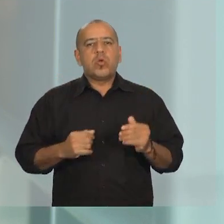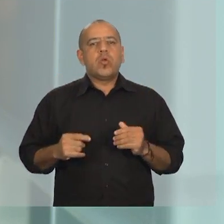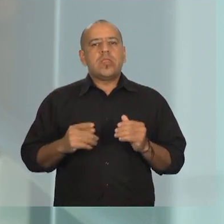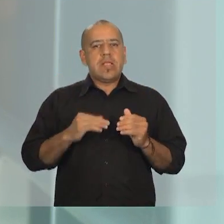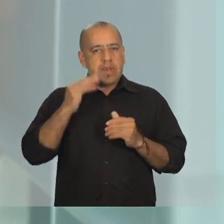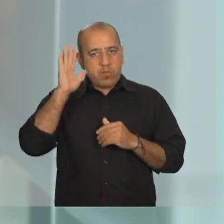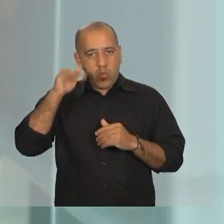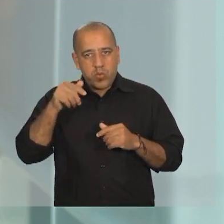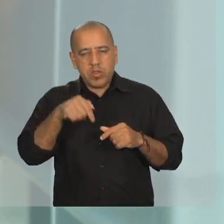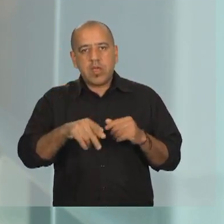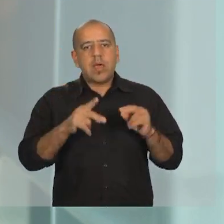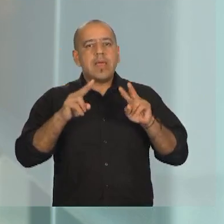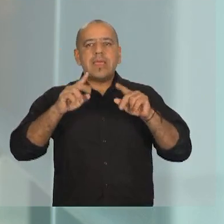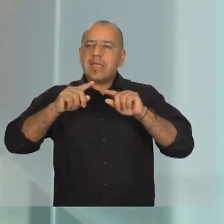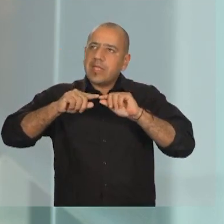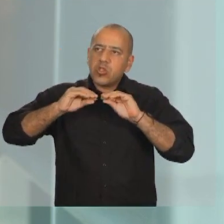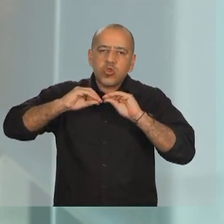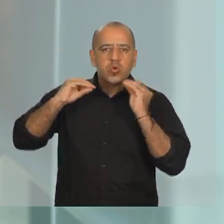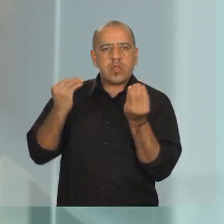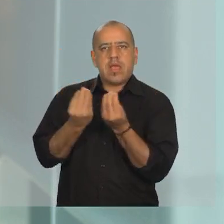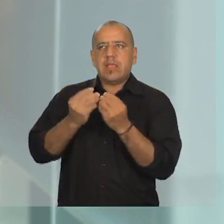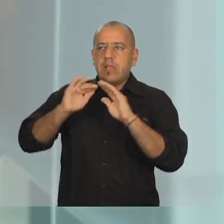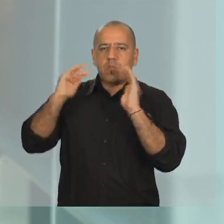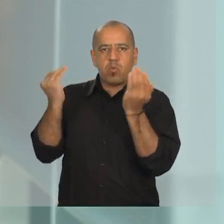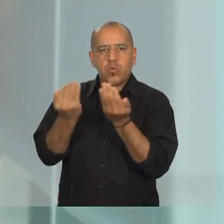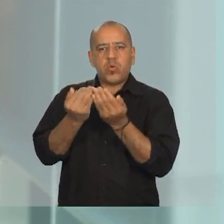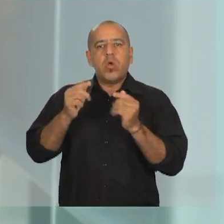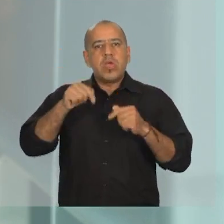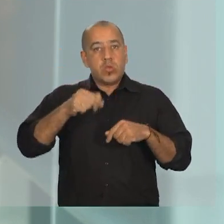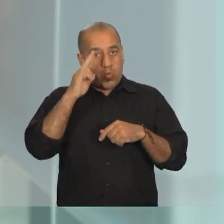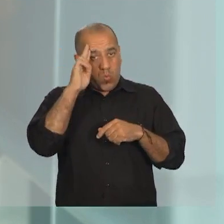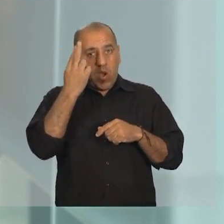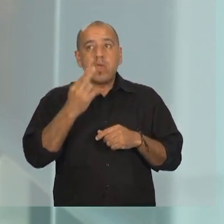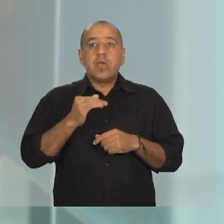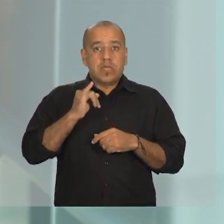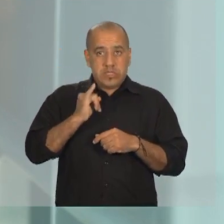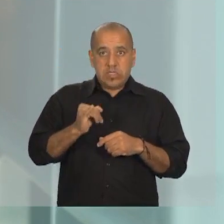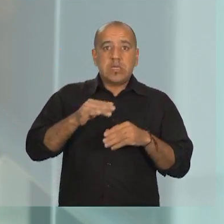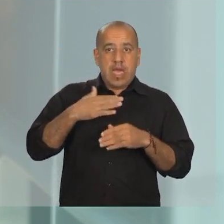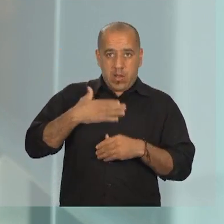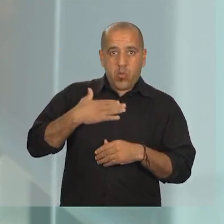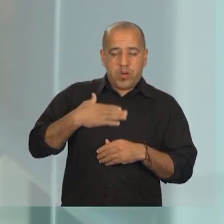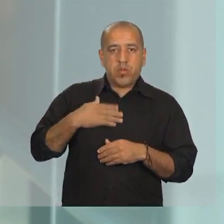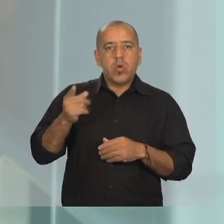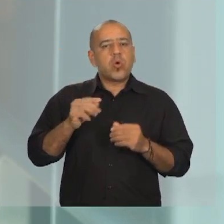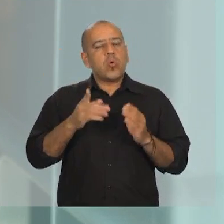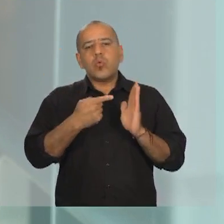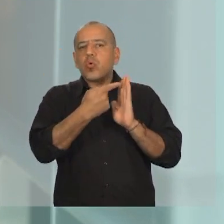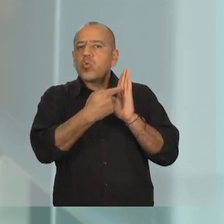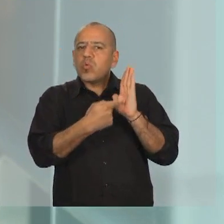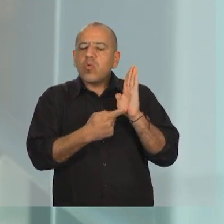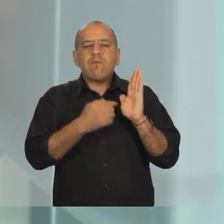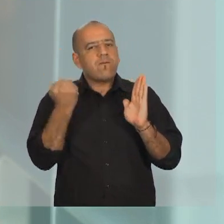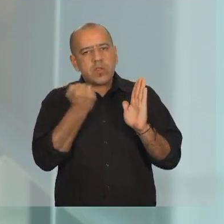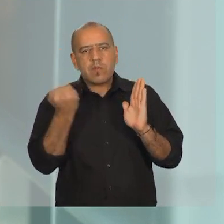conjunto de los instrumentos internacionales ratificados por nuestro país como elementos esenciales